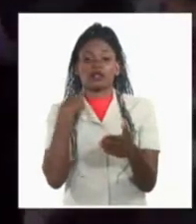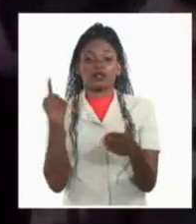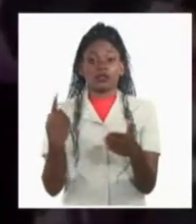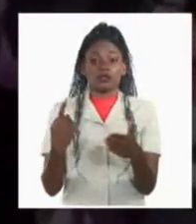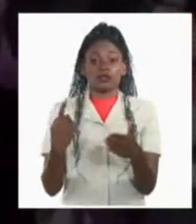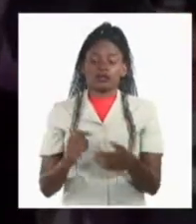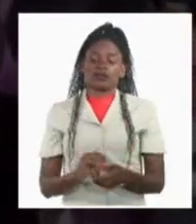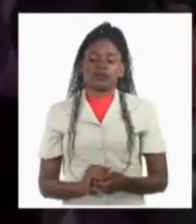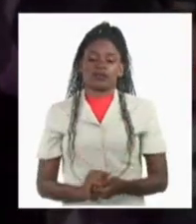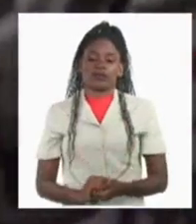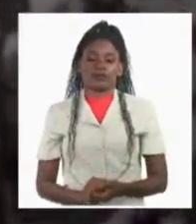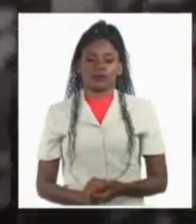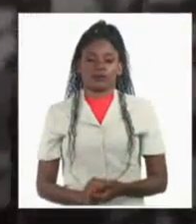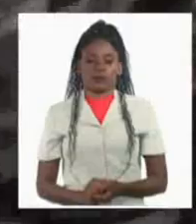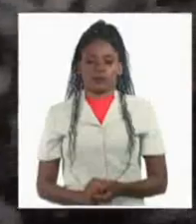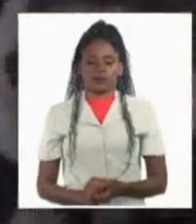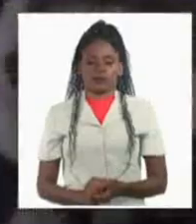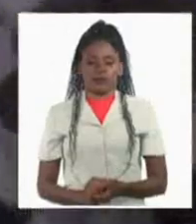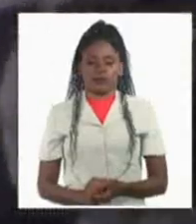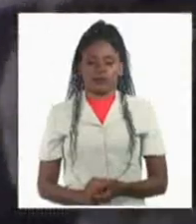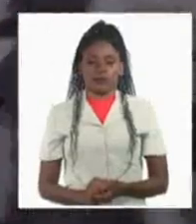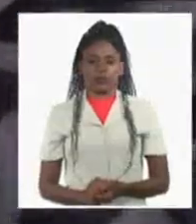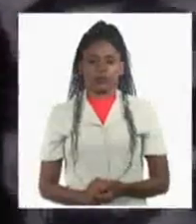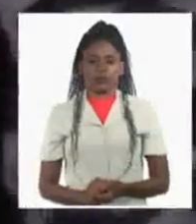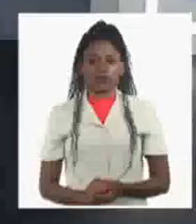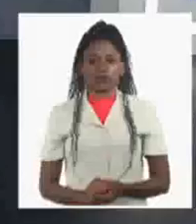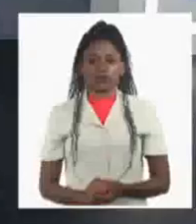Daisy Gómez, Canal Cubano de Noticias.